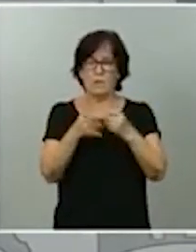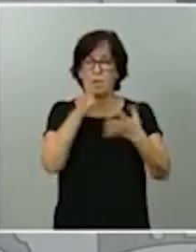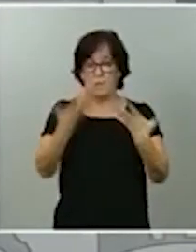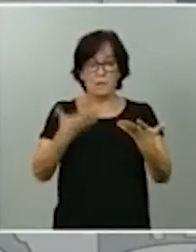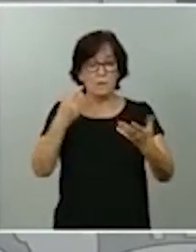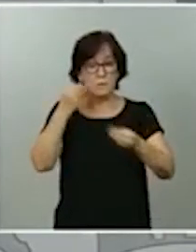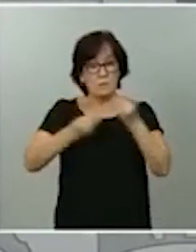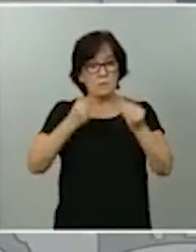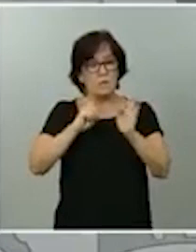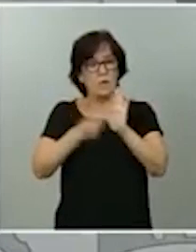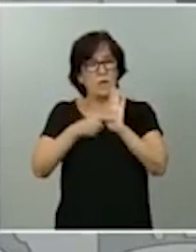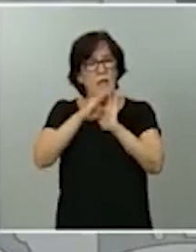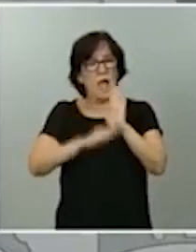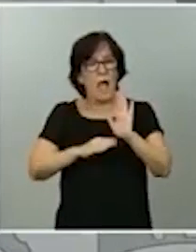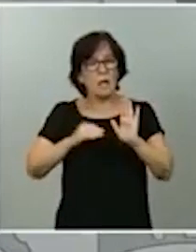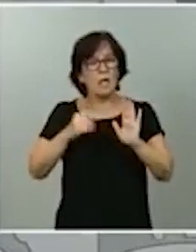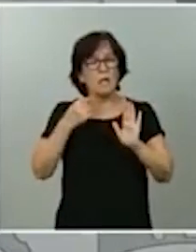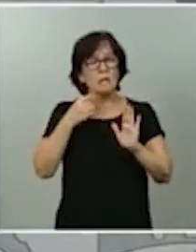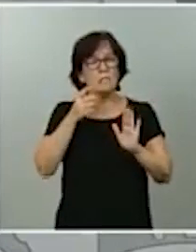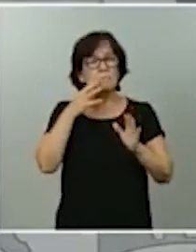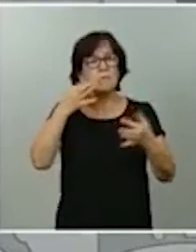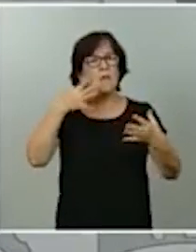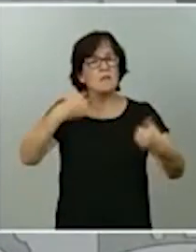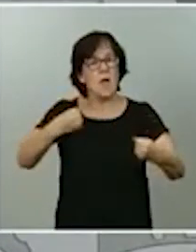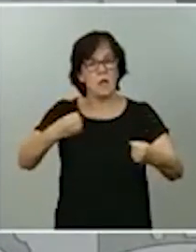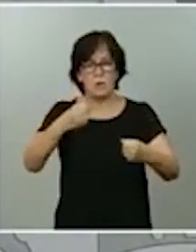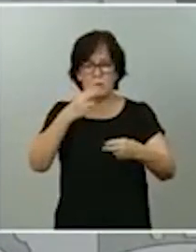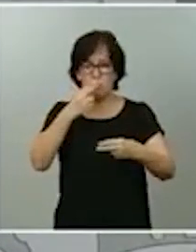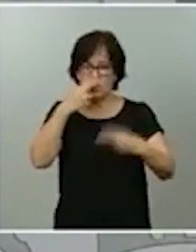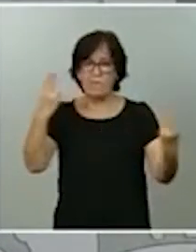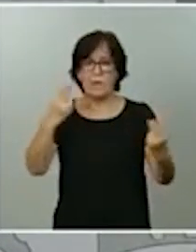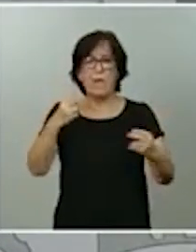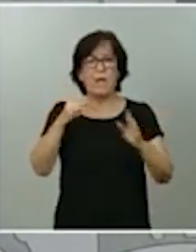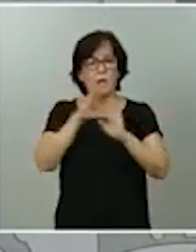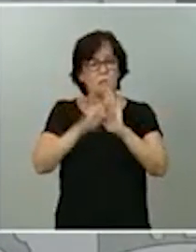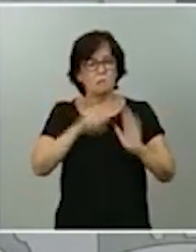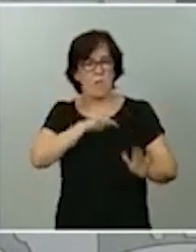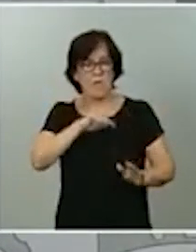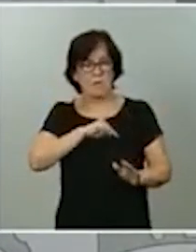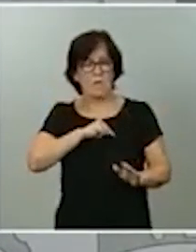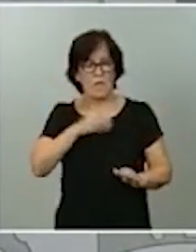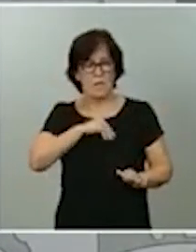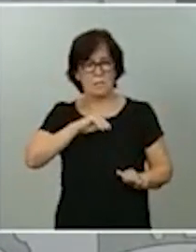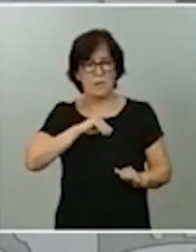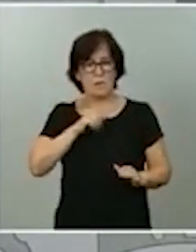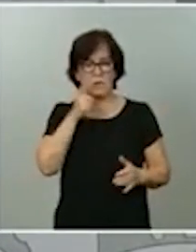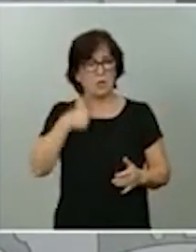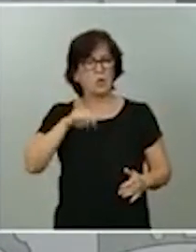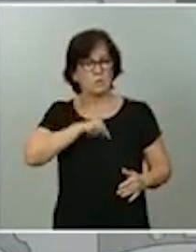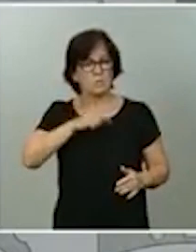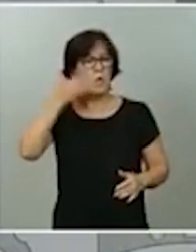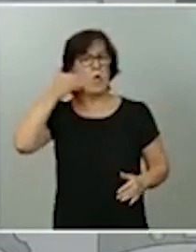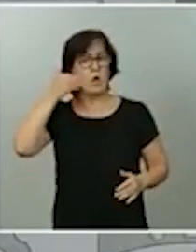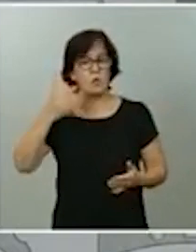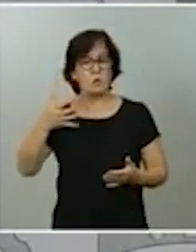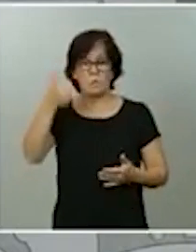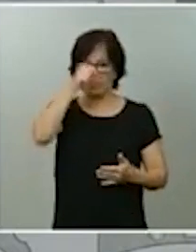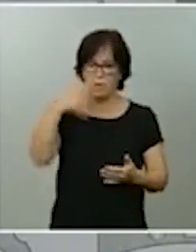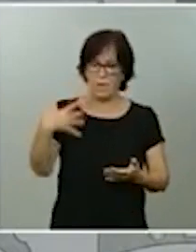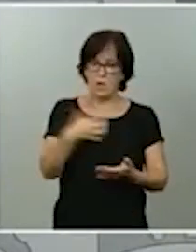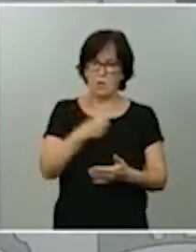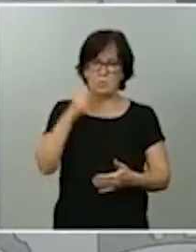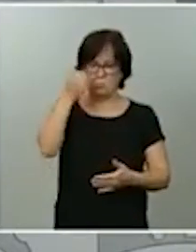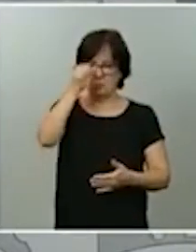salud pública, en los principios éticos también. España cuenta, y esto es un orgullo para todos y todas, con unas Fuerzas Armadas